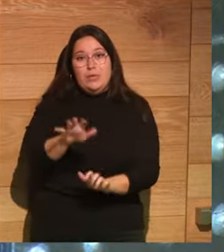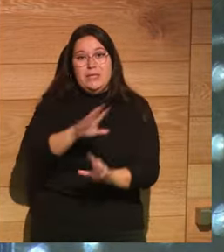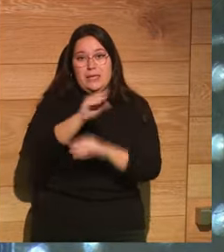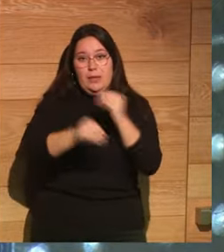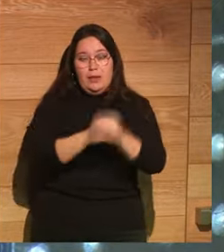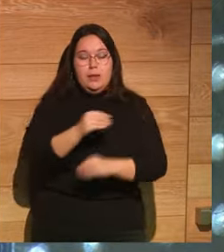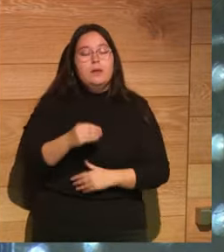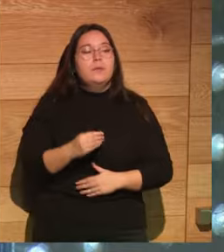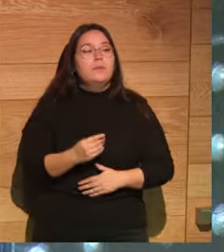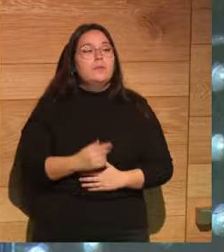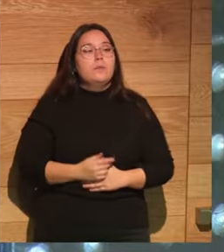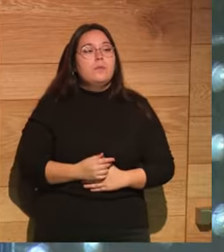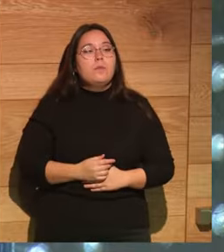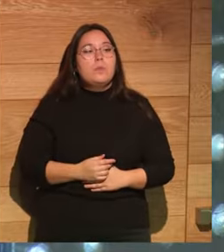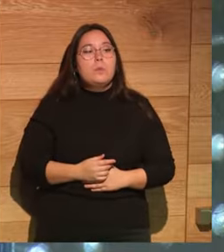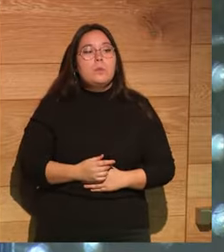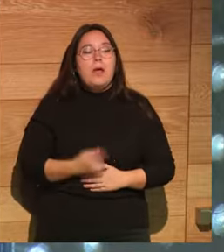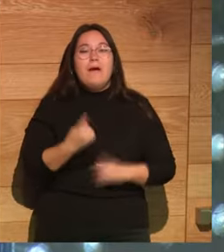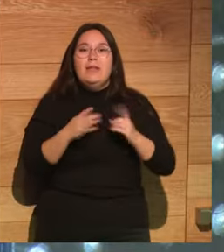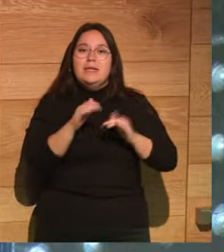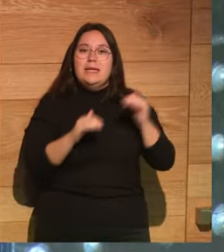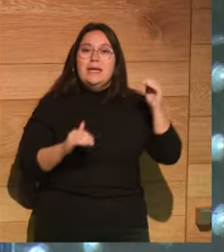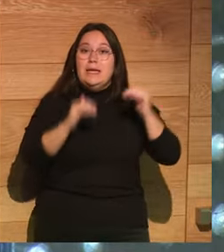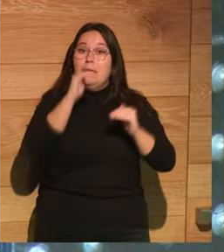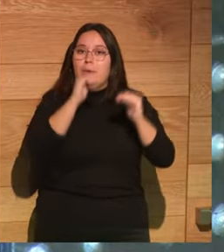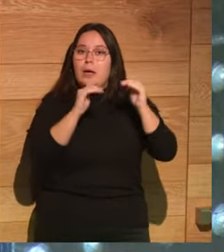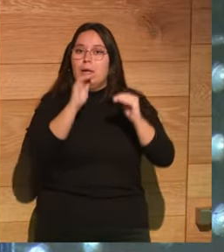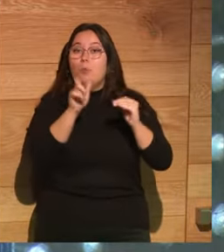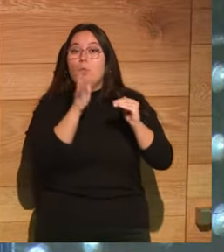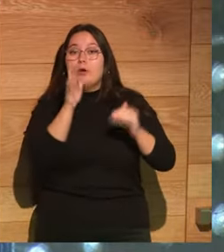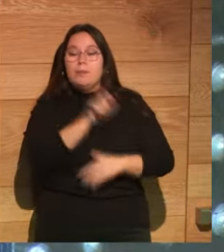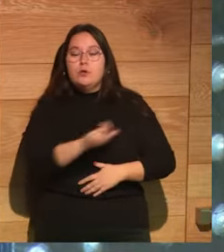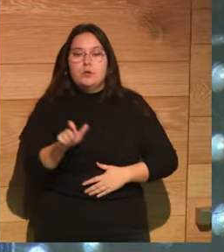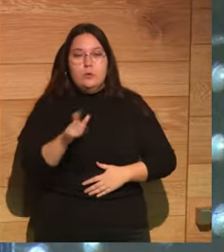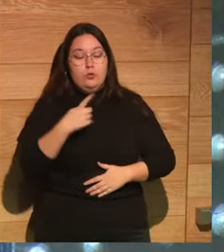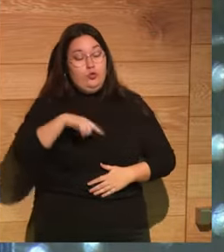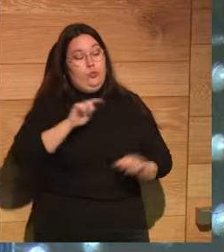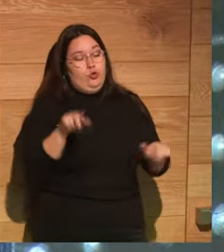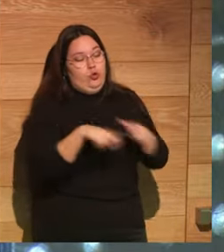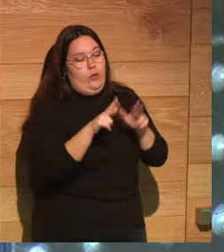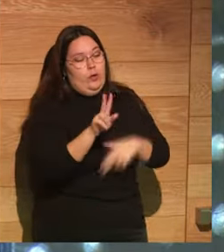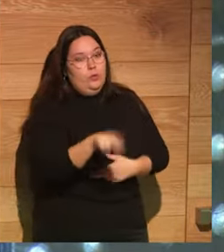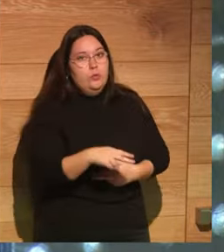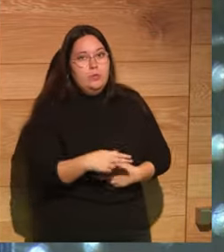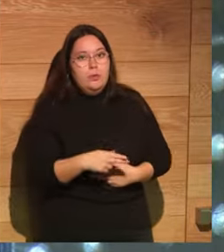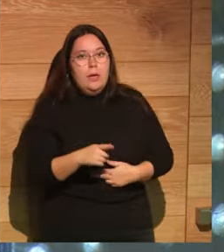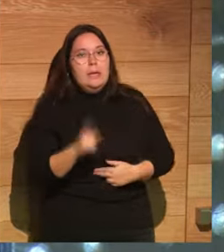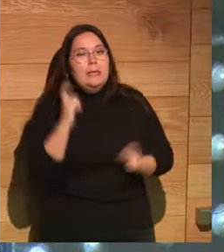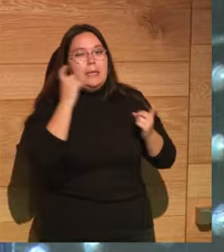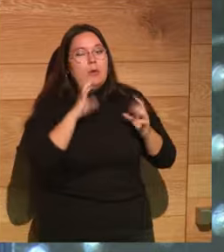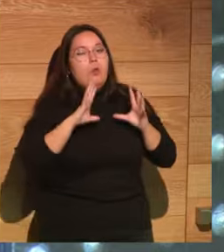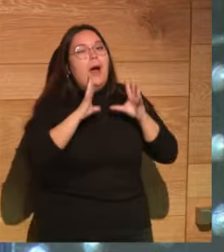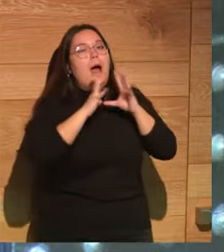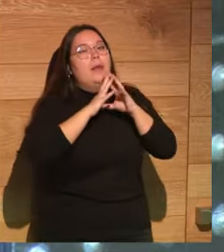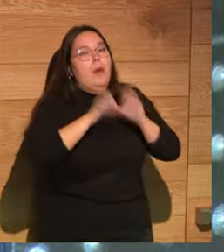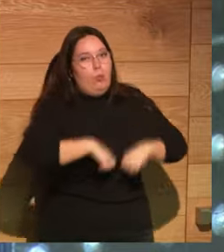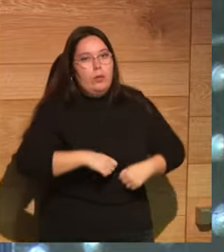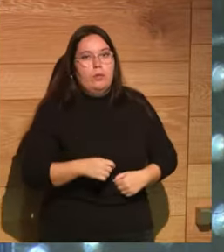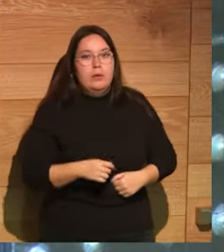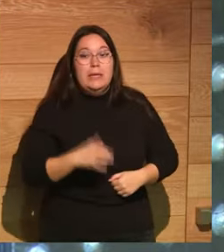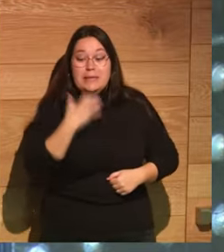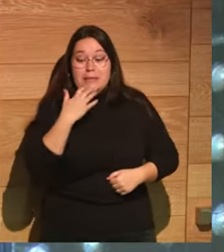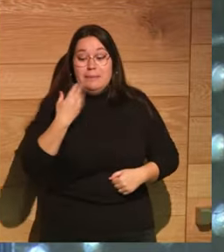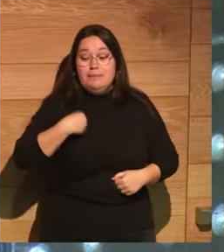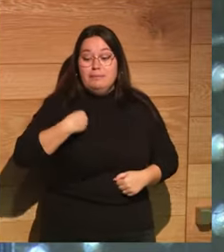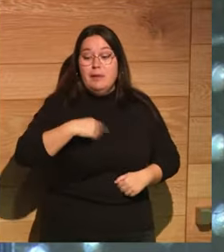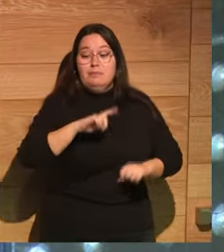muchas veces se equilibra y está demostrado cómo la gente tiene una tendencia porque somos seres sociales a estar de acuerdo y si tú haces exactamente la misma